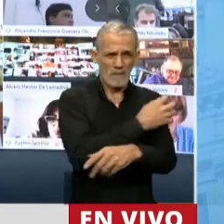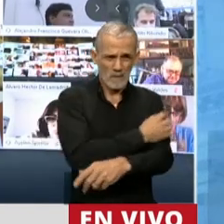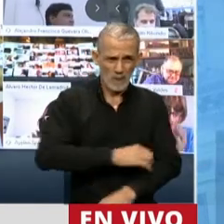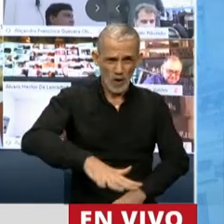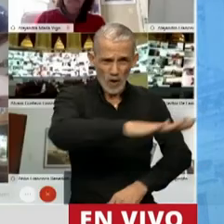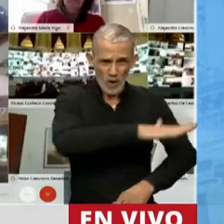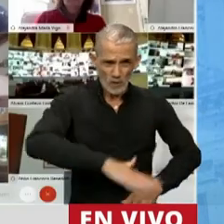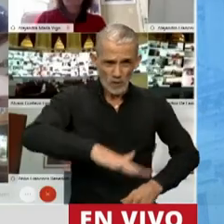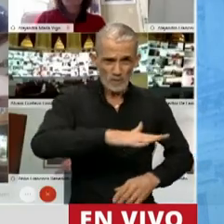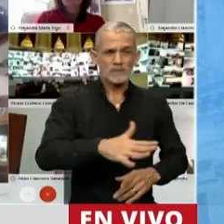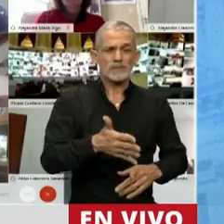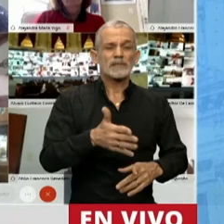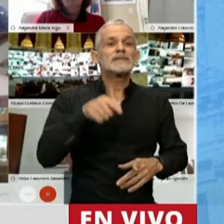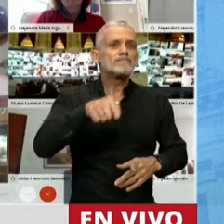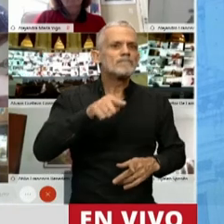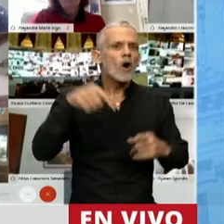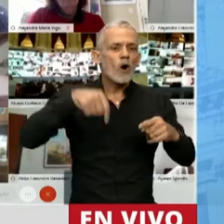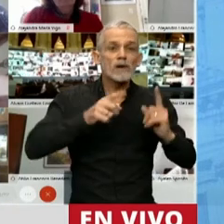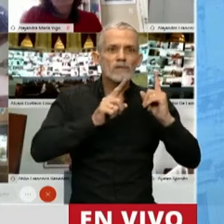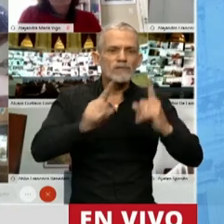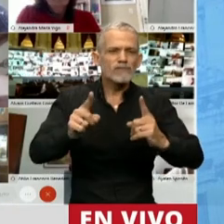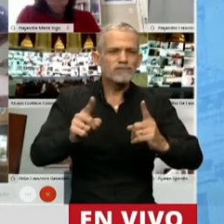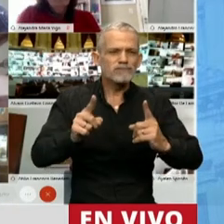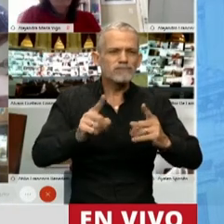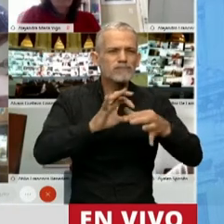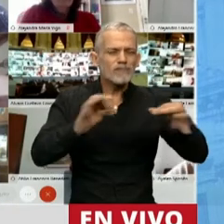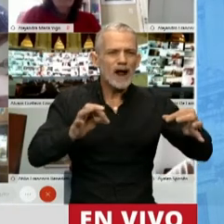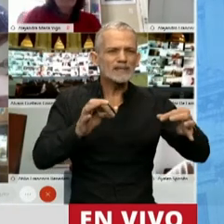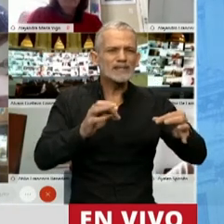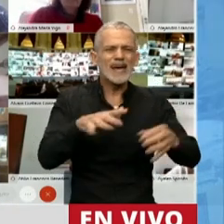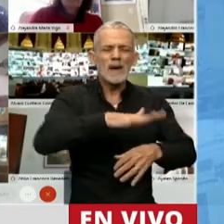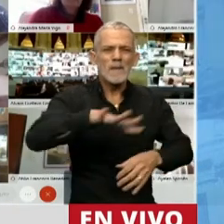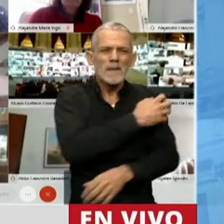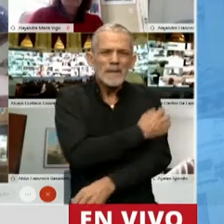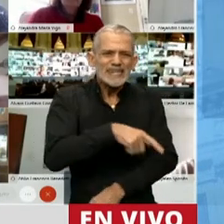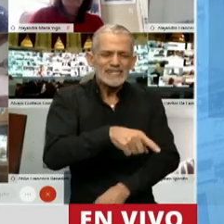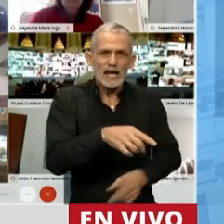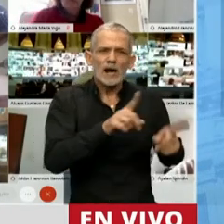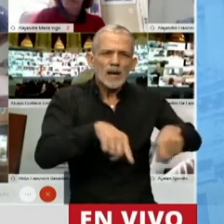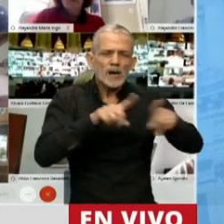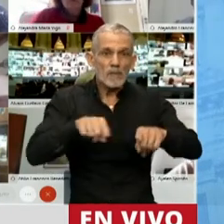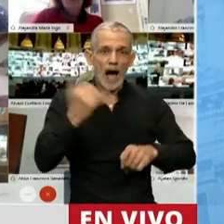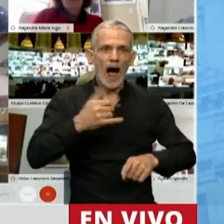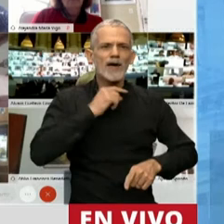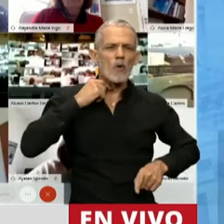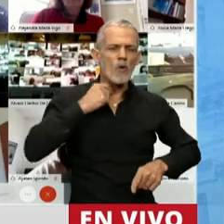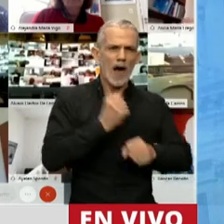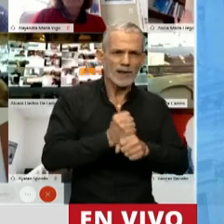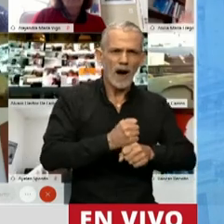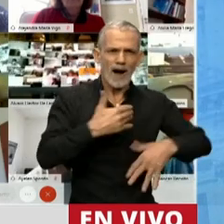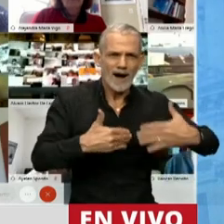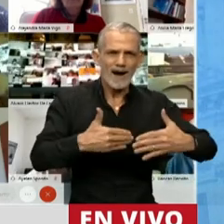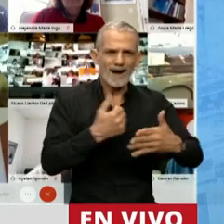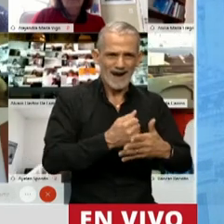y hoy sigue siendo un himno que se repite en las villas donde hay curas comprometidas